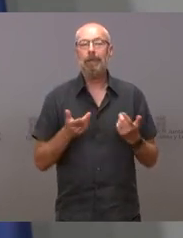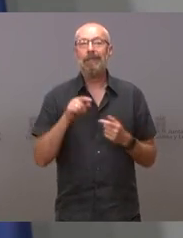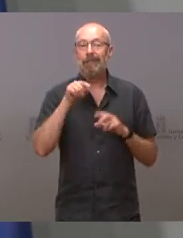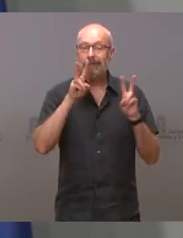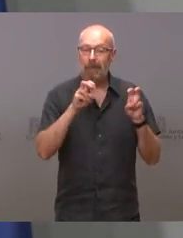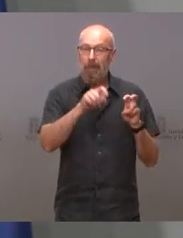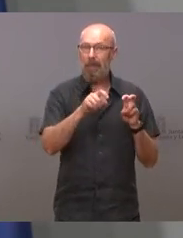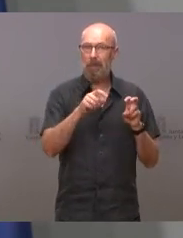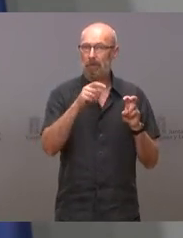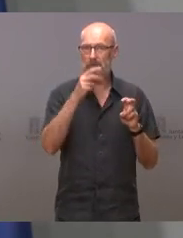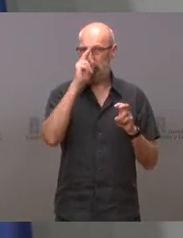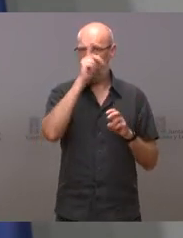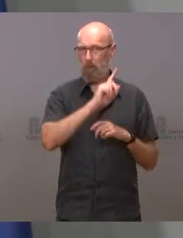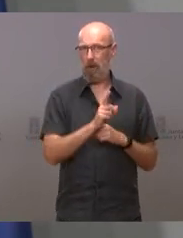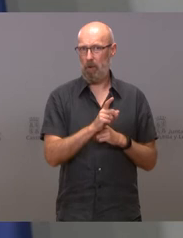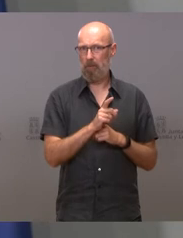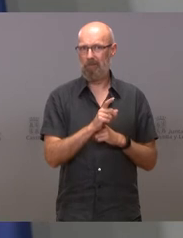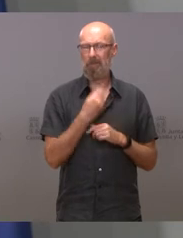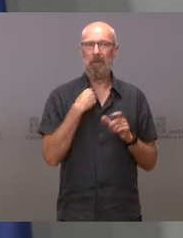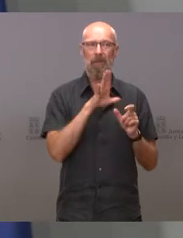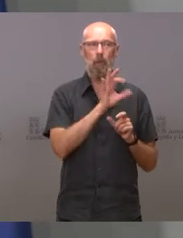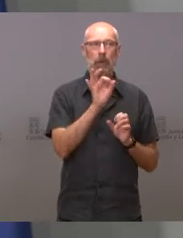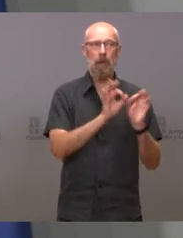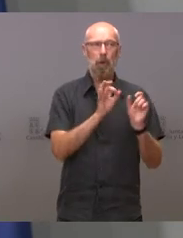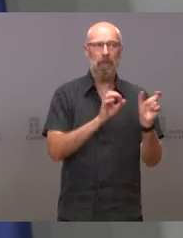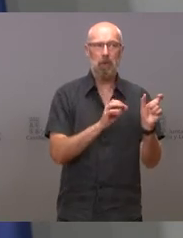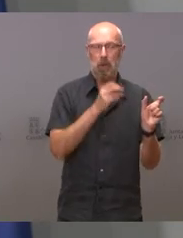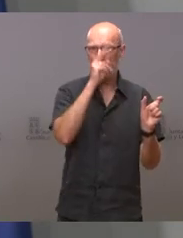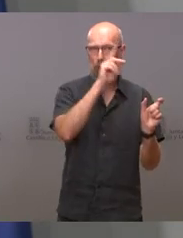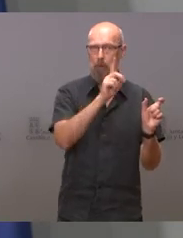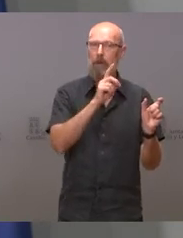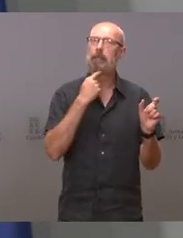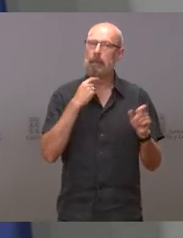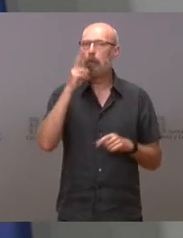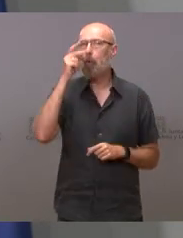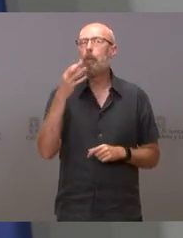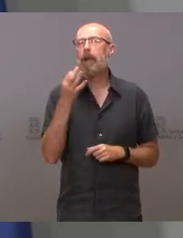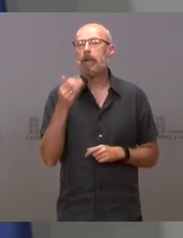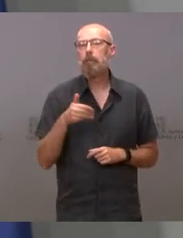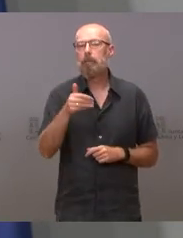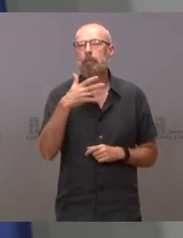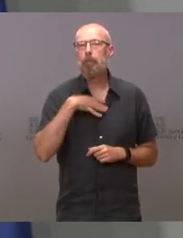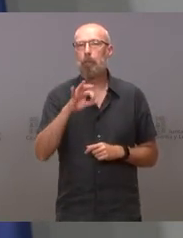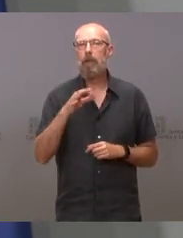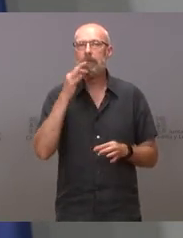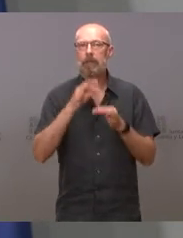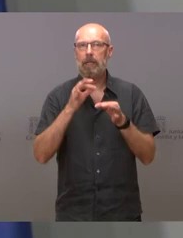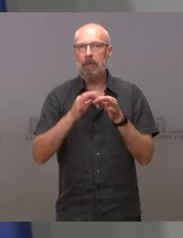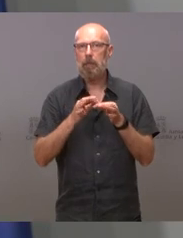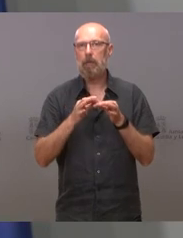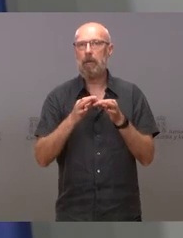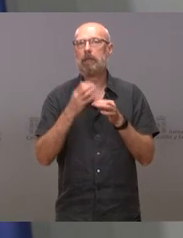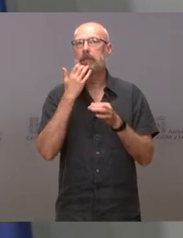cifra en concreto. Si nos preocupa lo que ocurra en septiembre y lo que ocurra 15, 20 días después